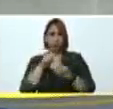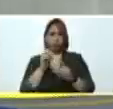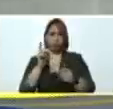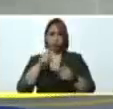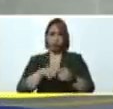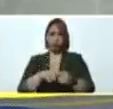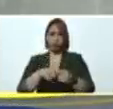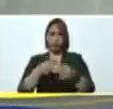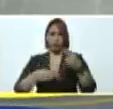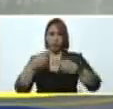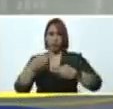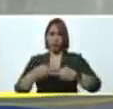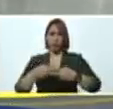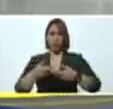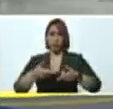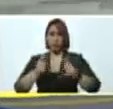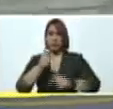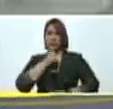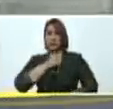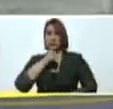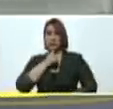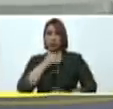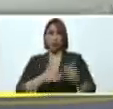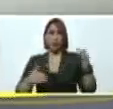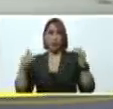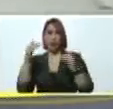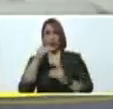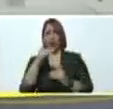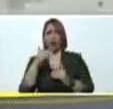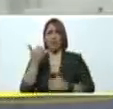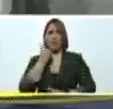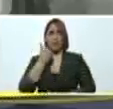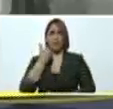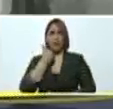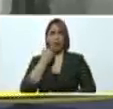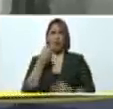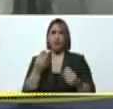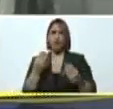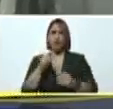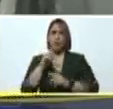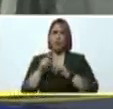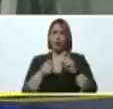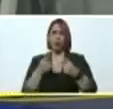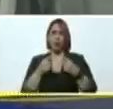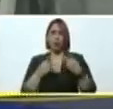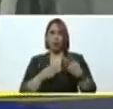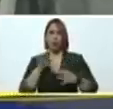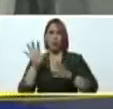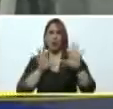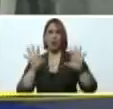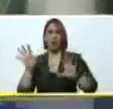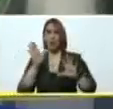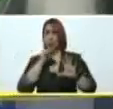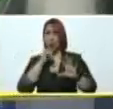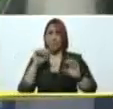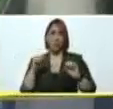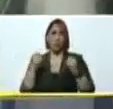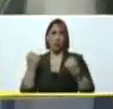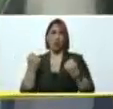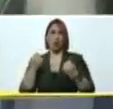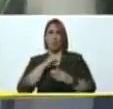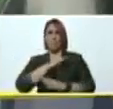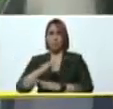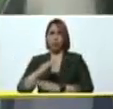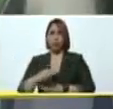aguantar y superar la pandemia muchos se preguntan como otros países que no están bloqueados que no están sancionados